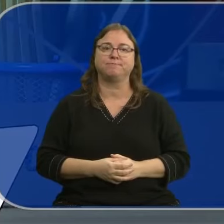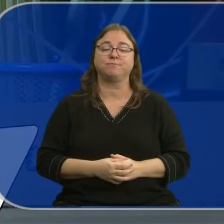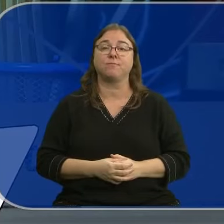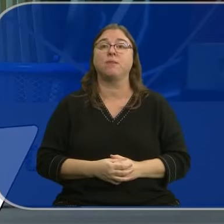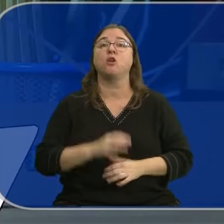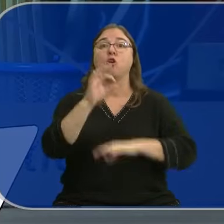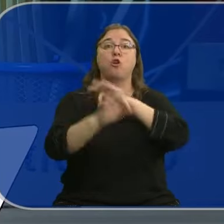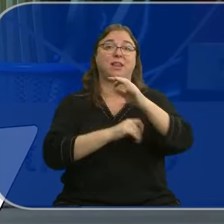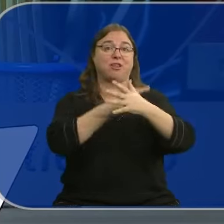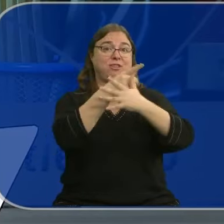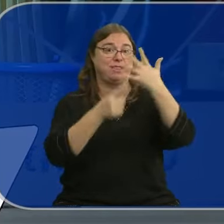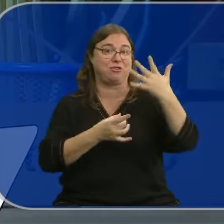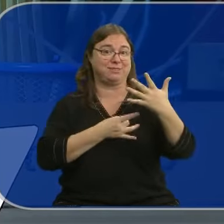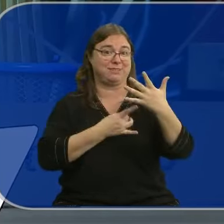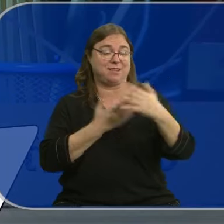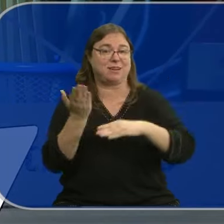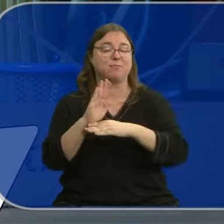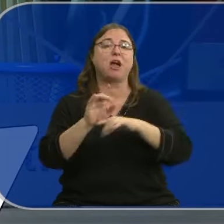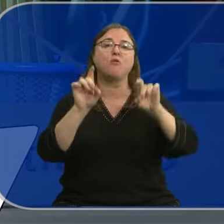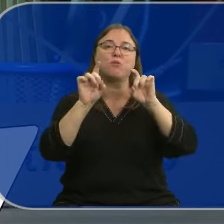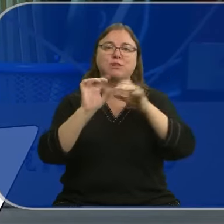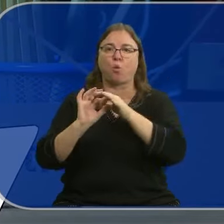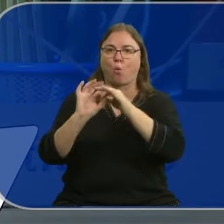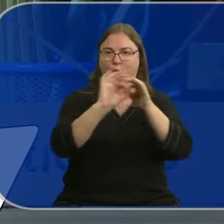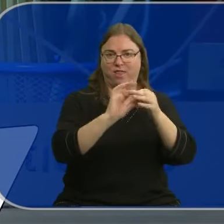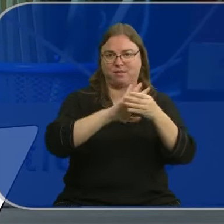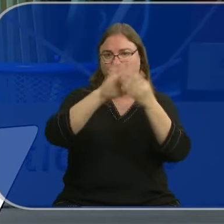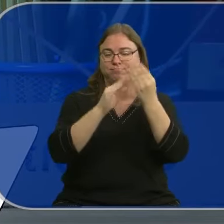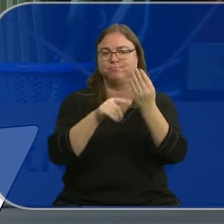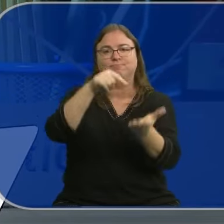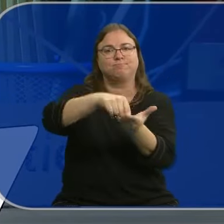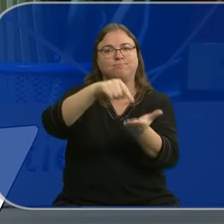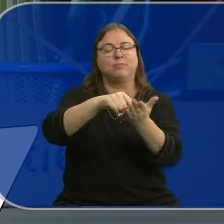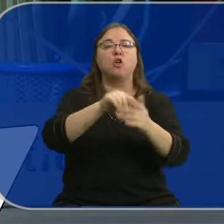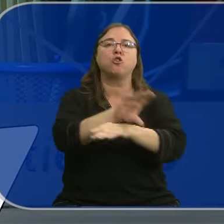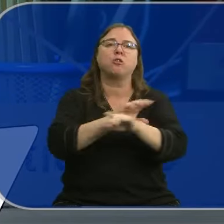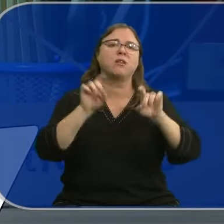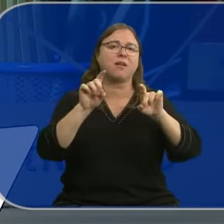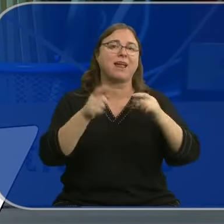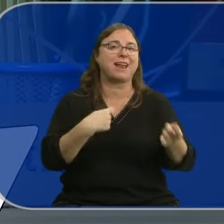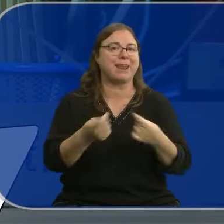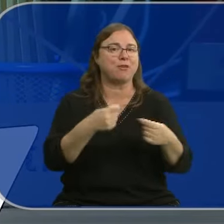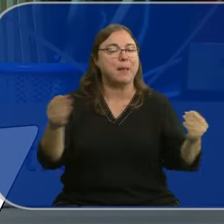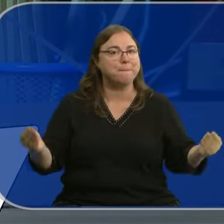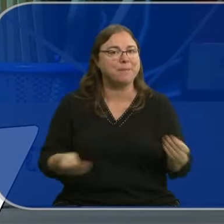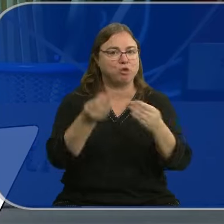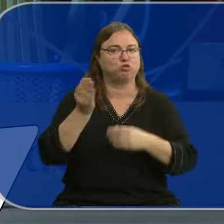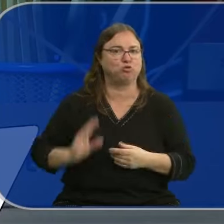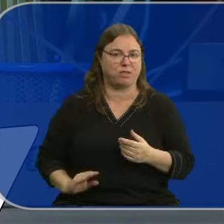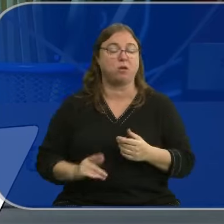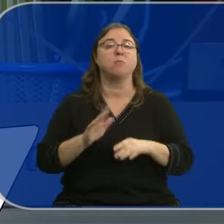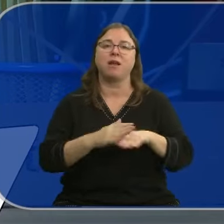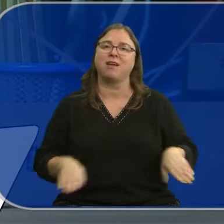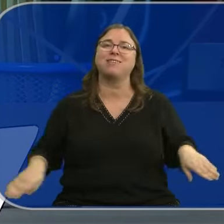Las cinco organizaciones sindicales que representan a los profesores se han unido para reclamar a la Consejería de Educación la negociación de una mejora salarial que